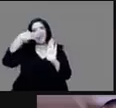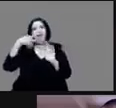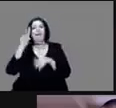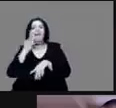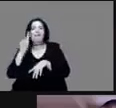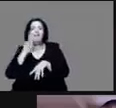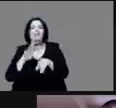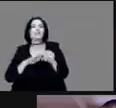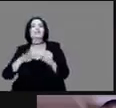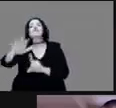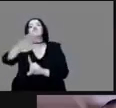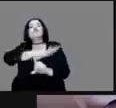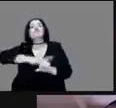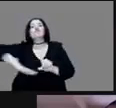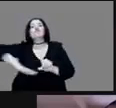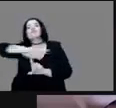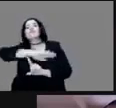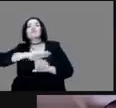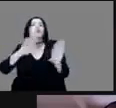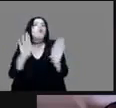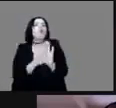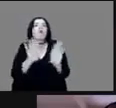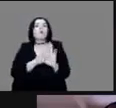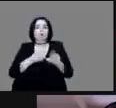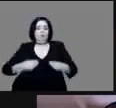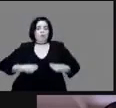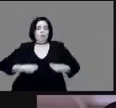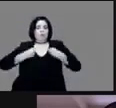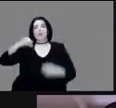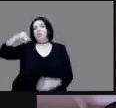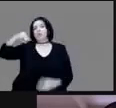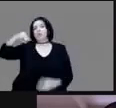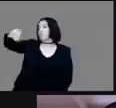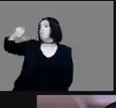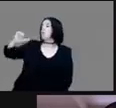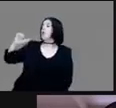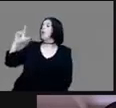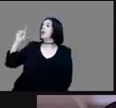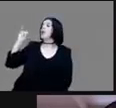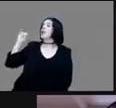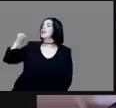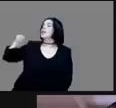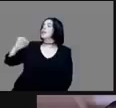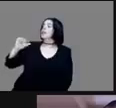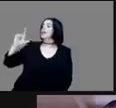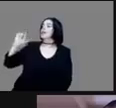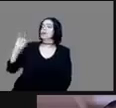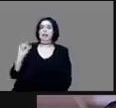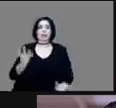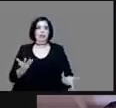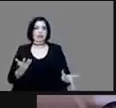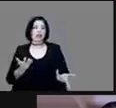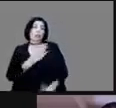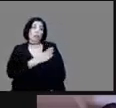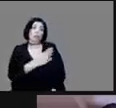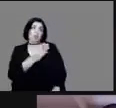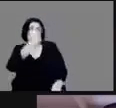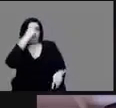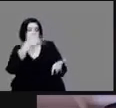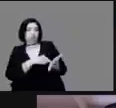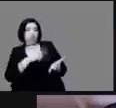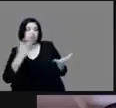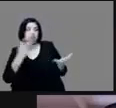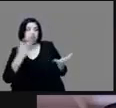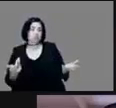situación en la que vivió Malinali bueno yo creo que